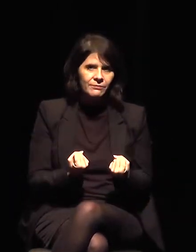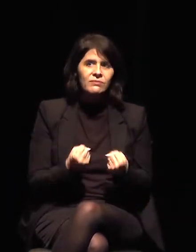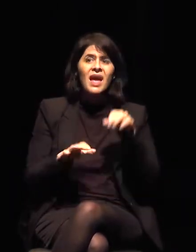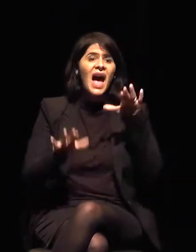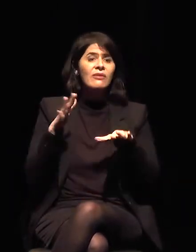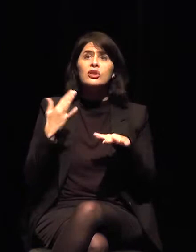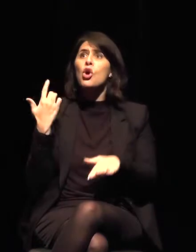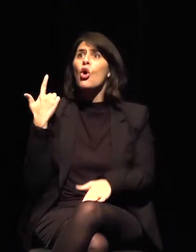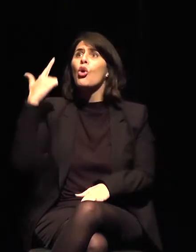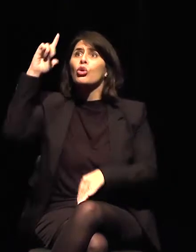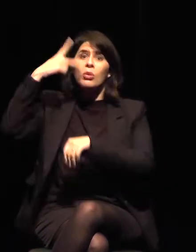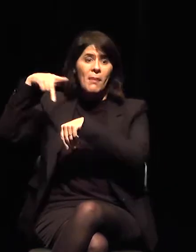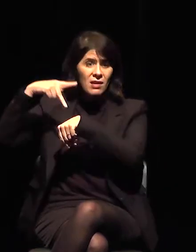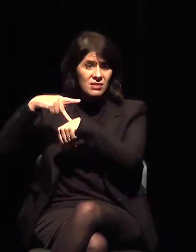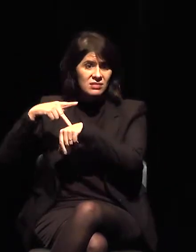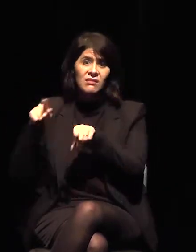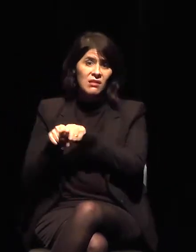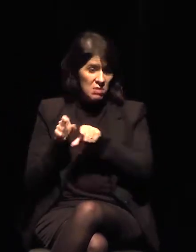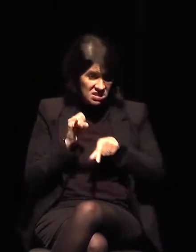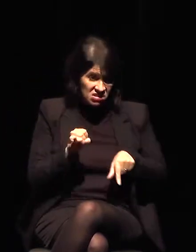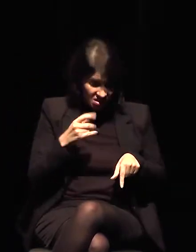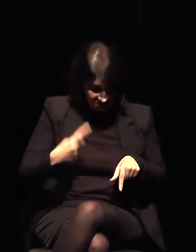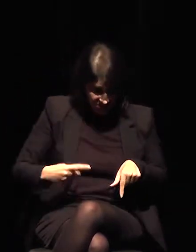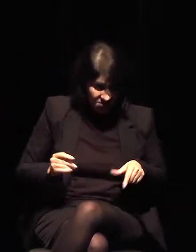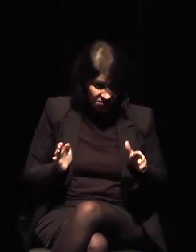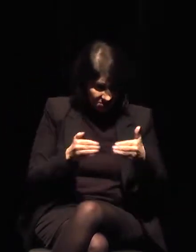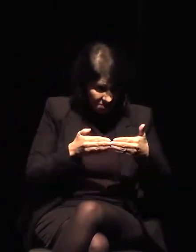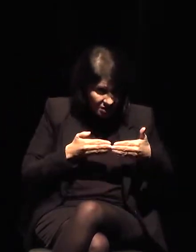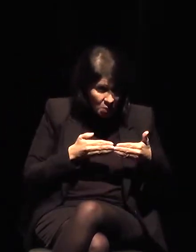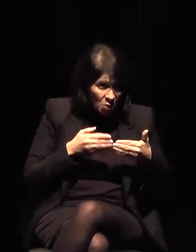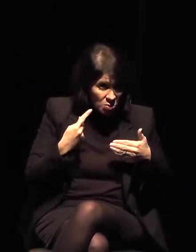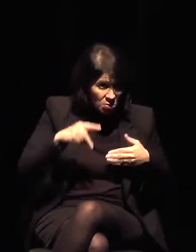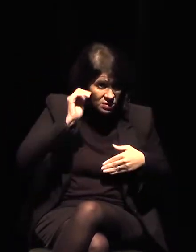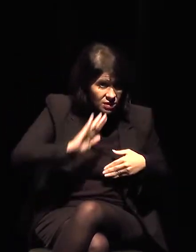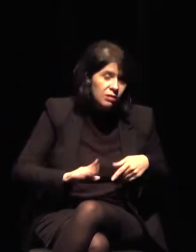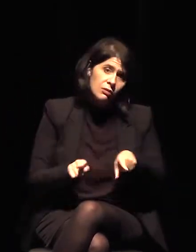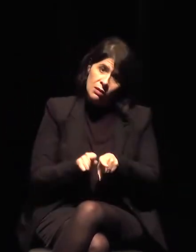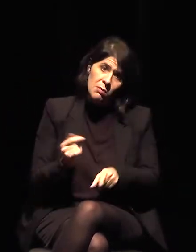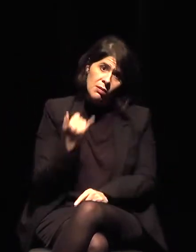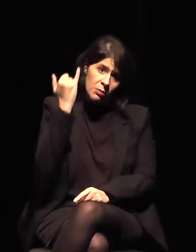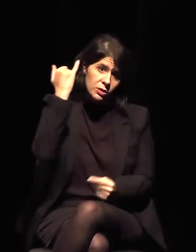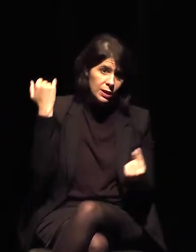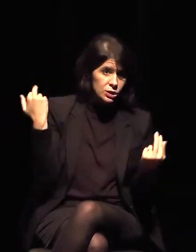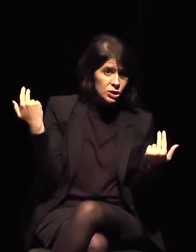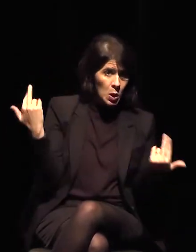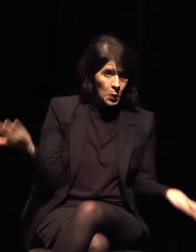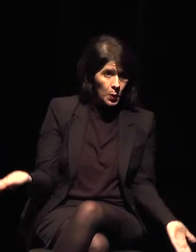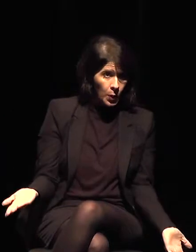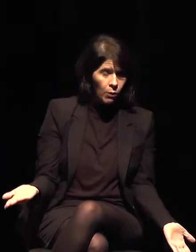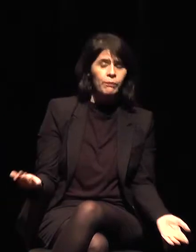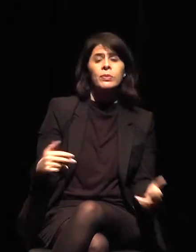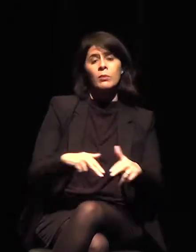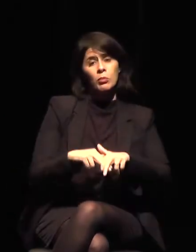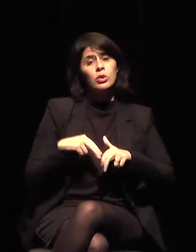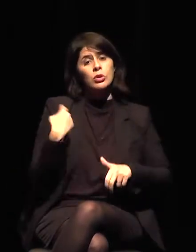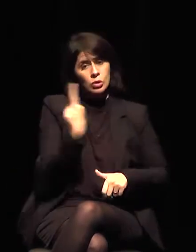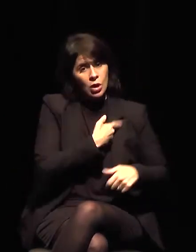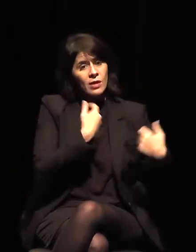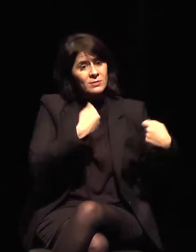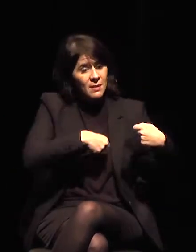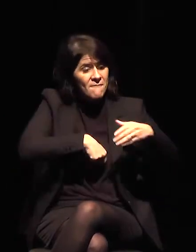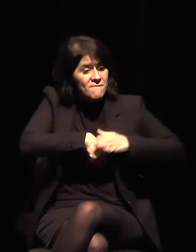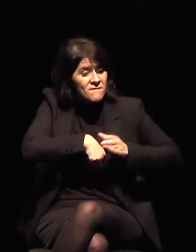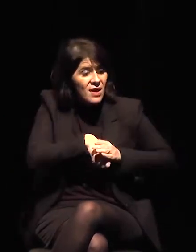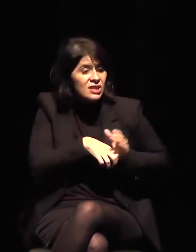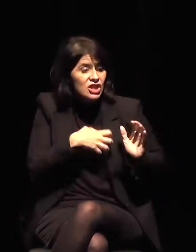patrimonio, a veces nos resulta muy difícil crear las condiciones ideales de manejo lícito de todo